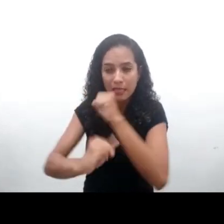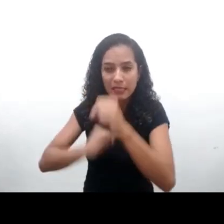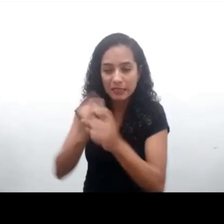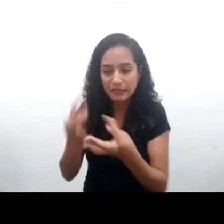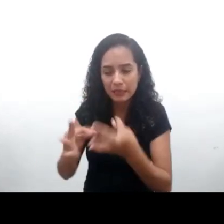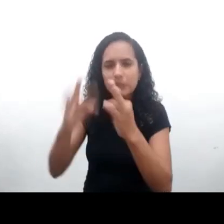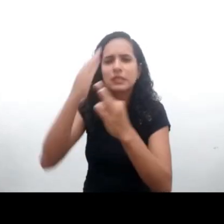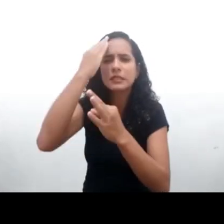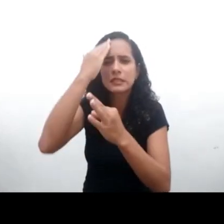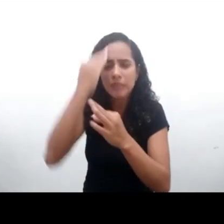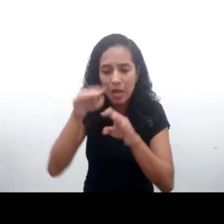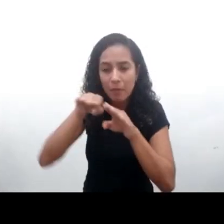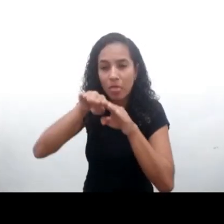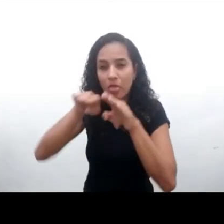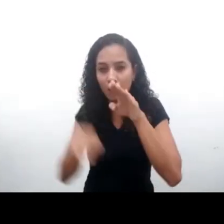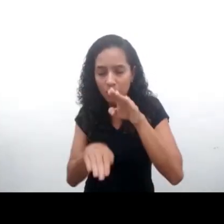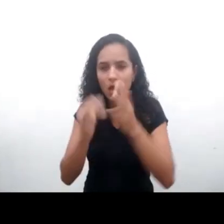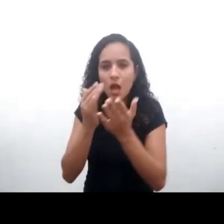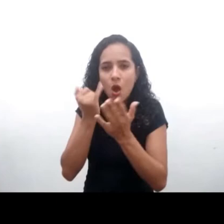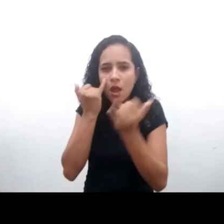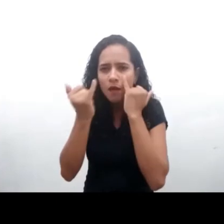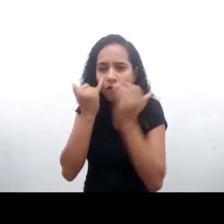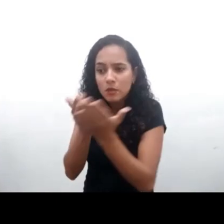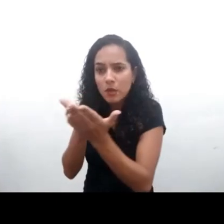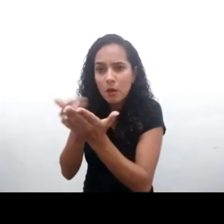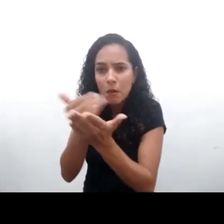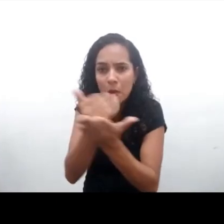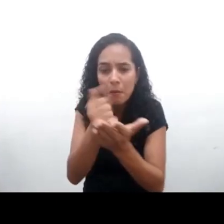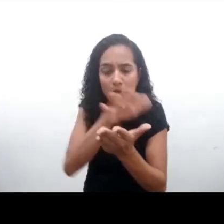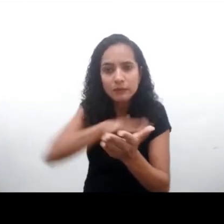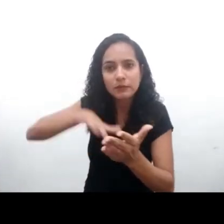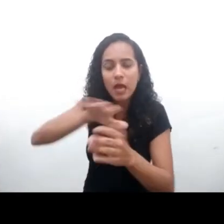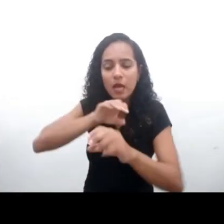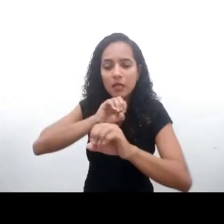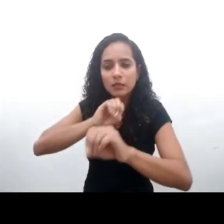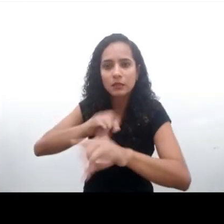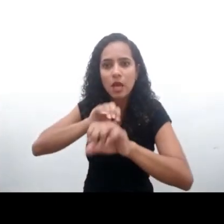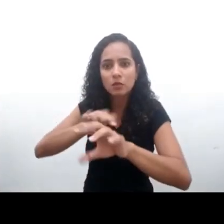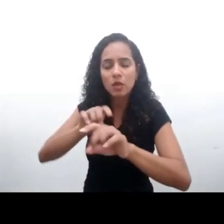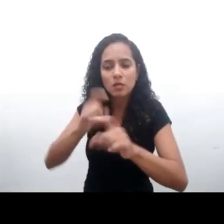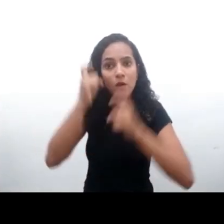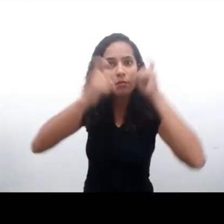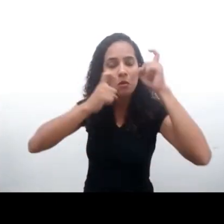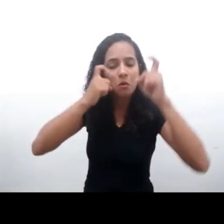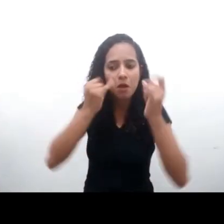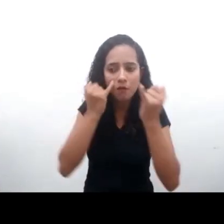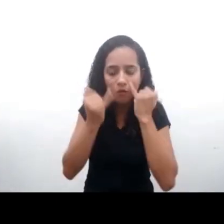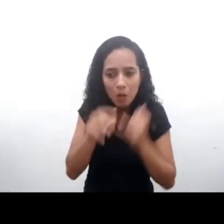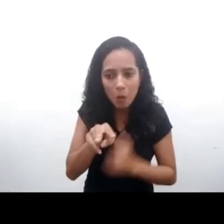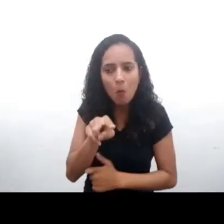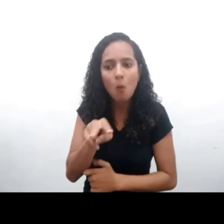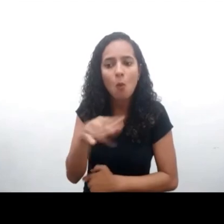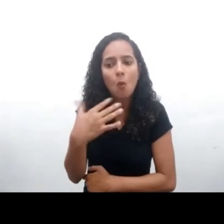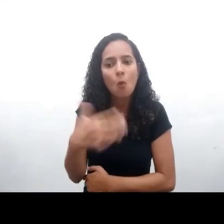de educación son preocupantes. Y en esto tiene un rol preponderante el seguir pensando lo